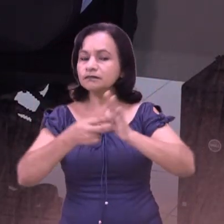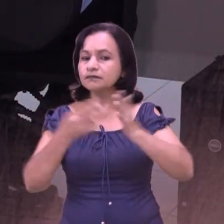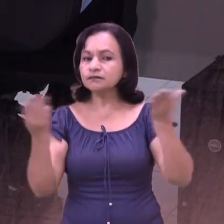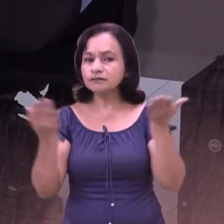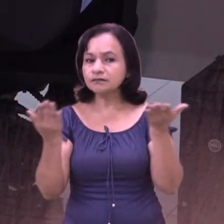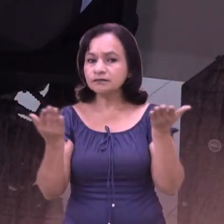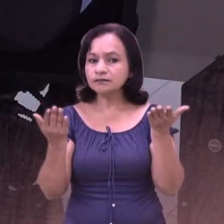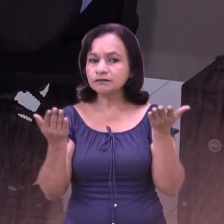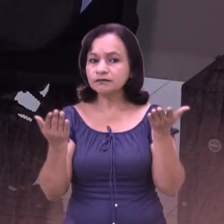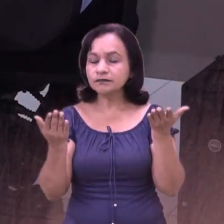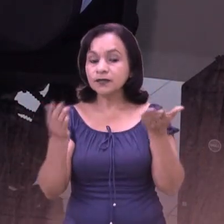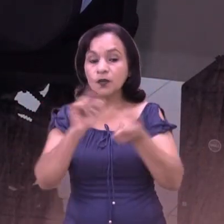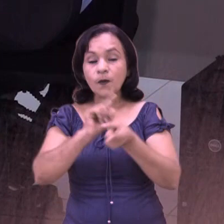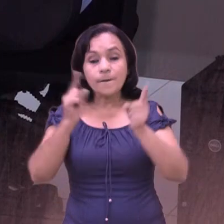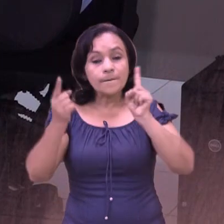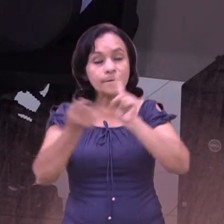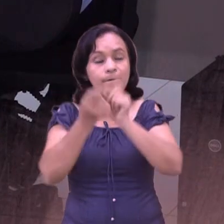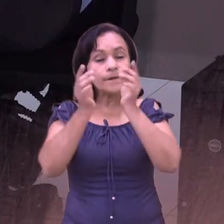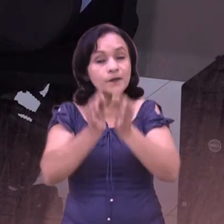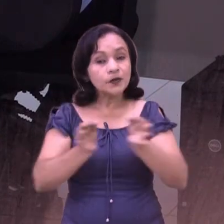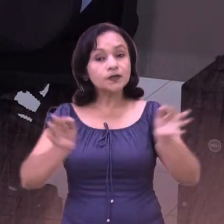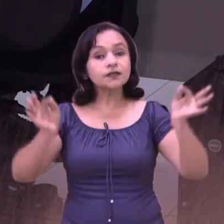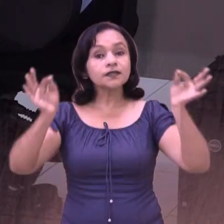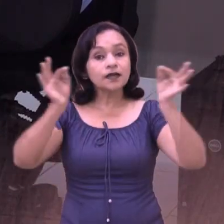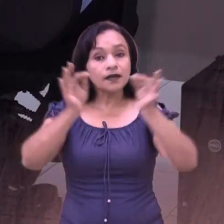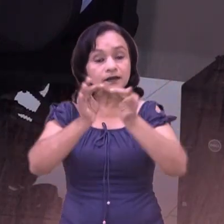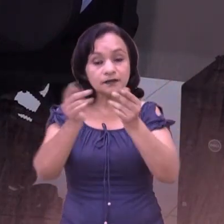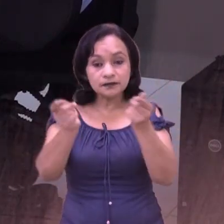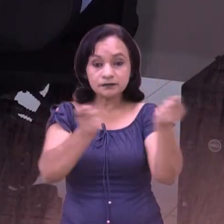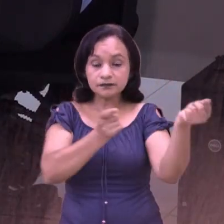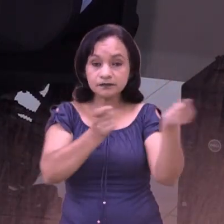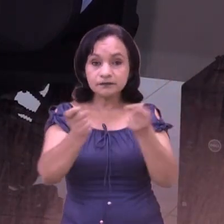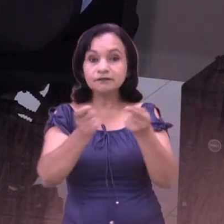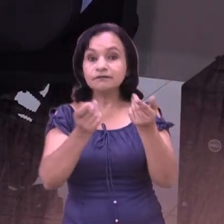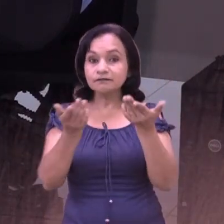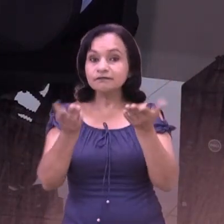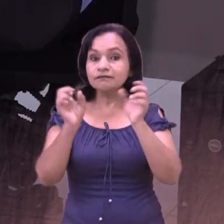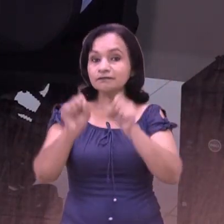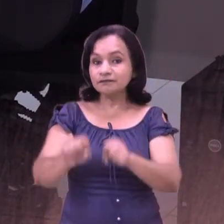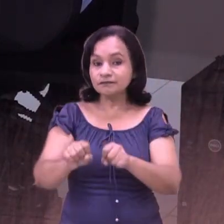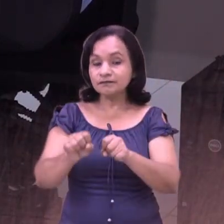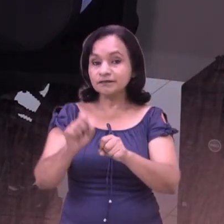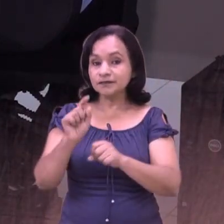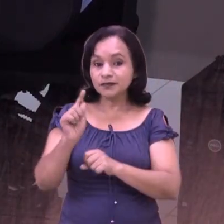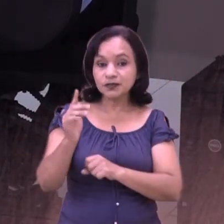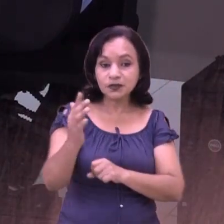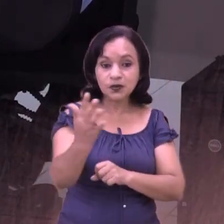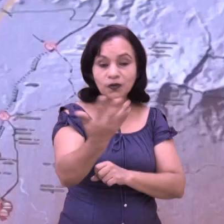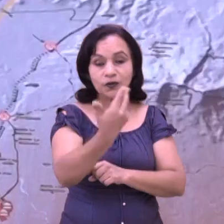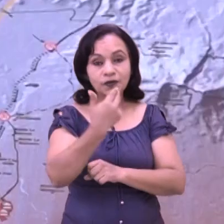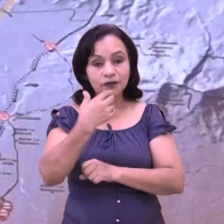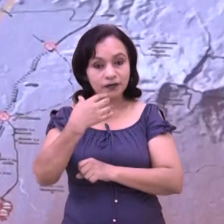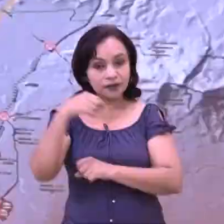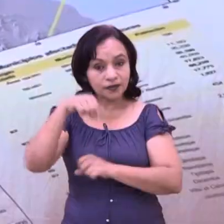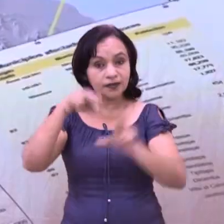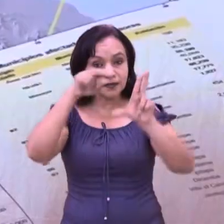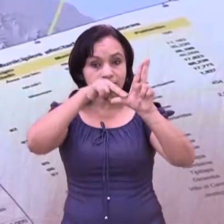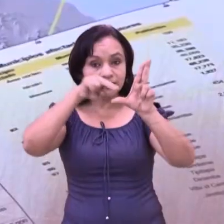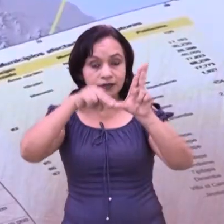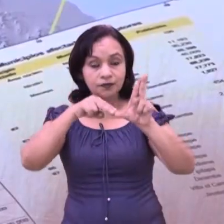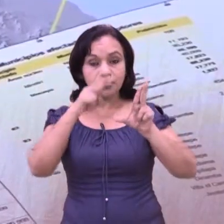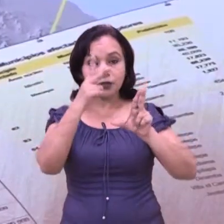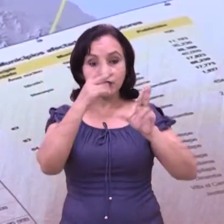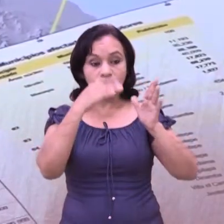que esto significa un salto cualitativo en cuanto al manejo de información. Nosotros vamos a